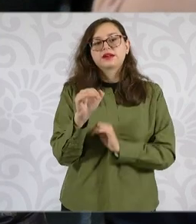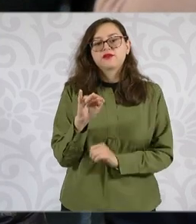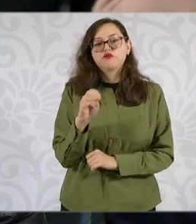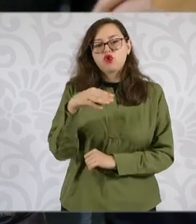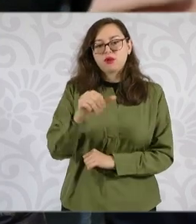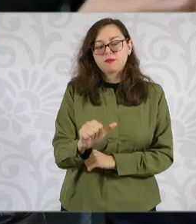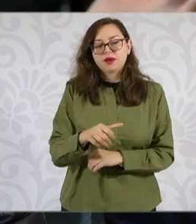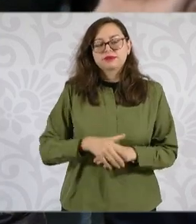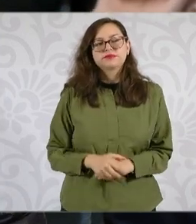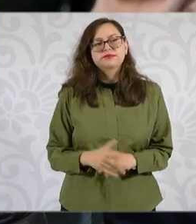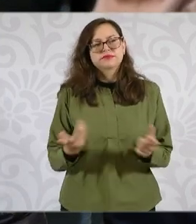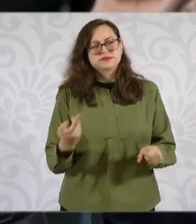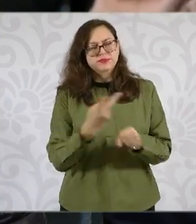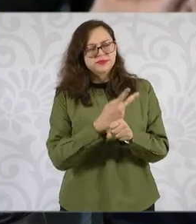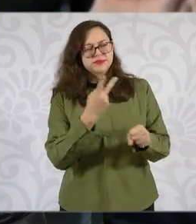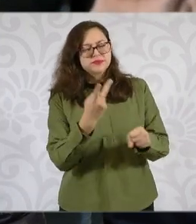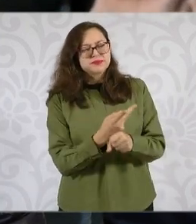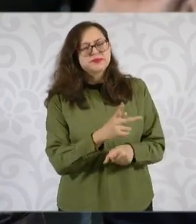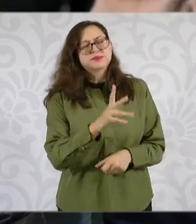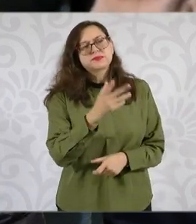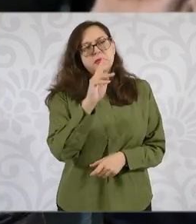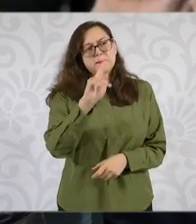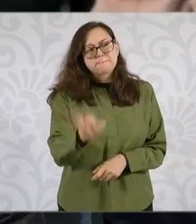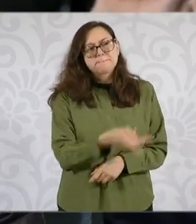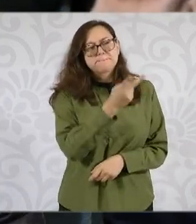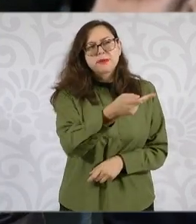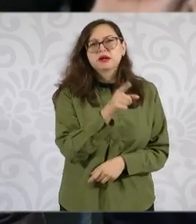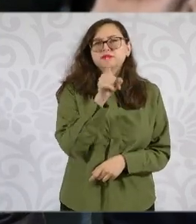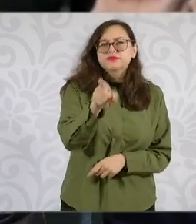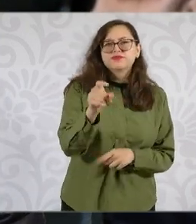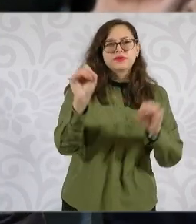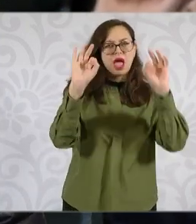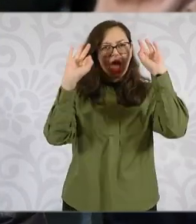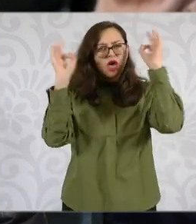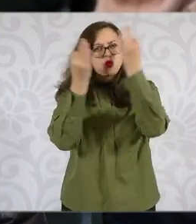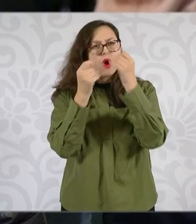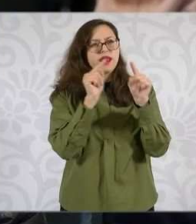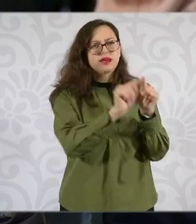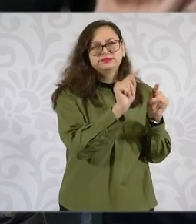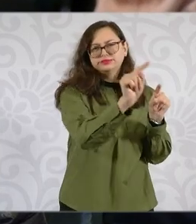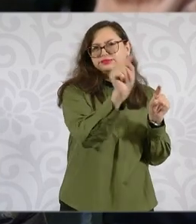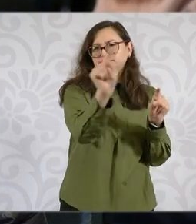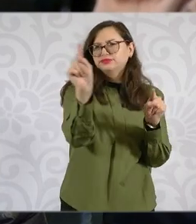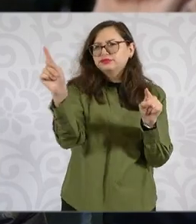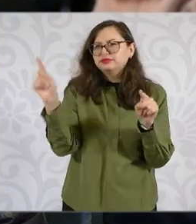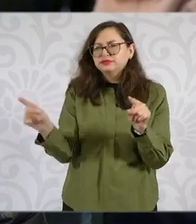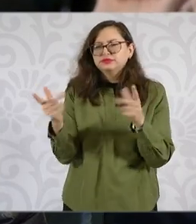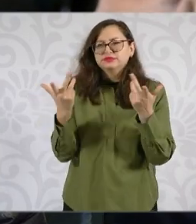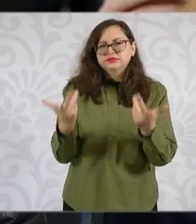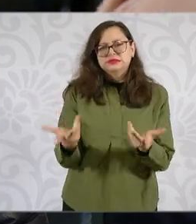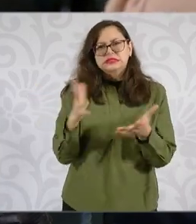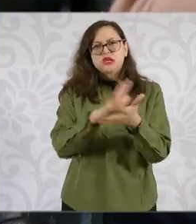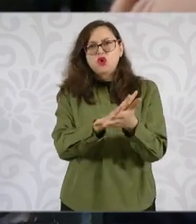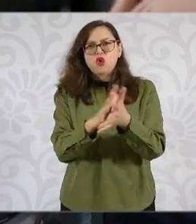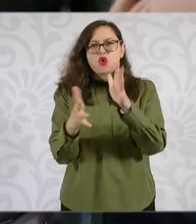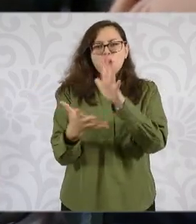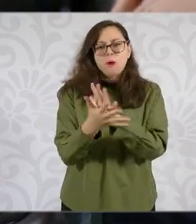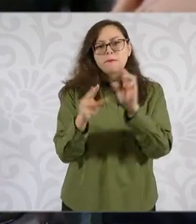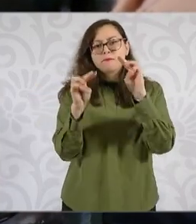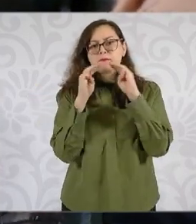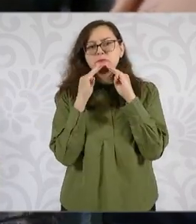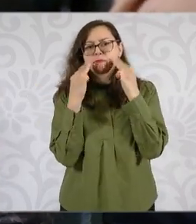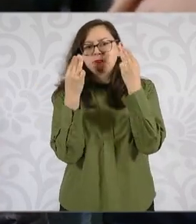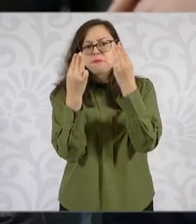organizado que se ha presentado en algunas zonas aduanales, que en presunta colusión con funcionarios de aduanas, las